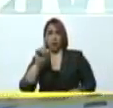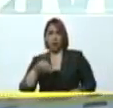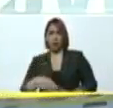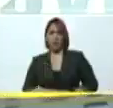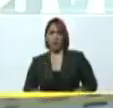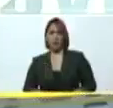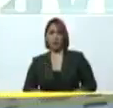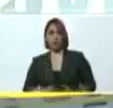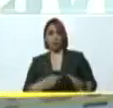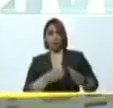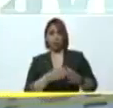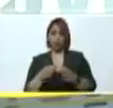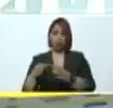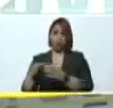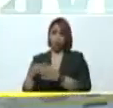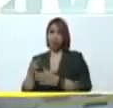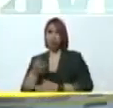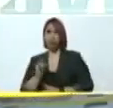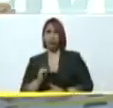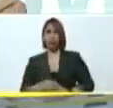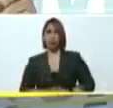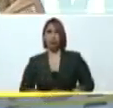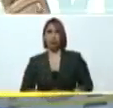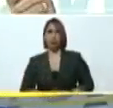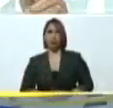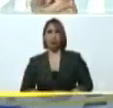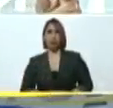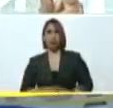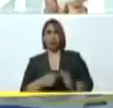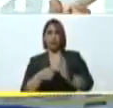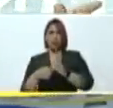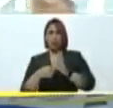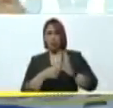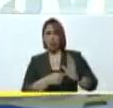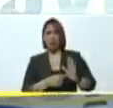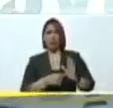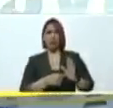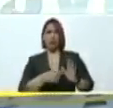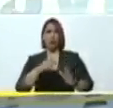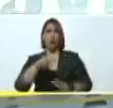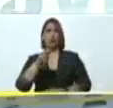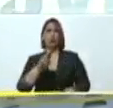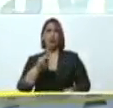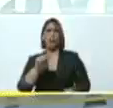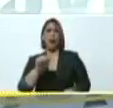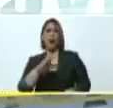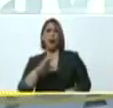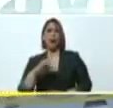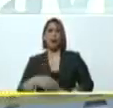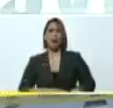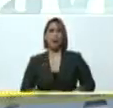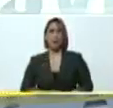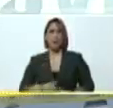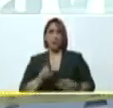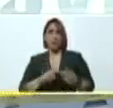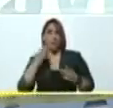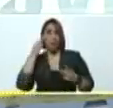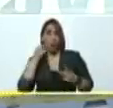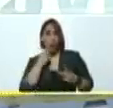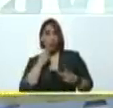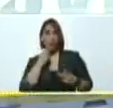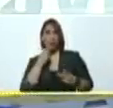Fidel, de Maceo, con el ejemplo de Tupac Catari y Bartolín Asiso, con el ejemplo de Bolívar,